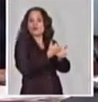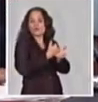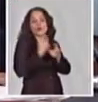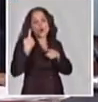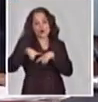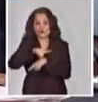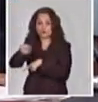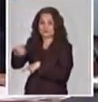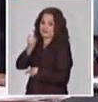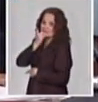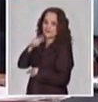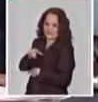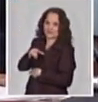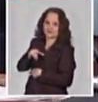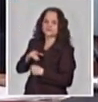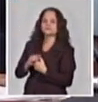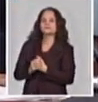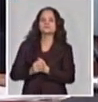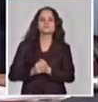En términos de ingresos,